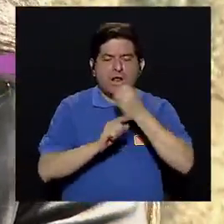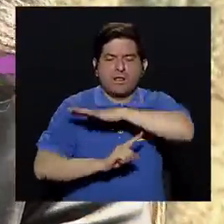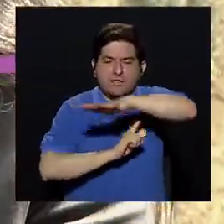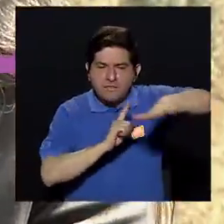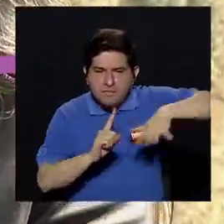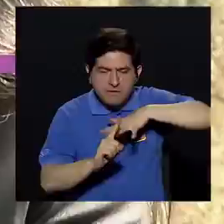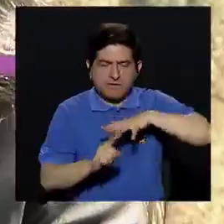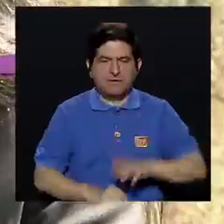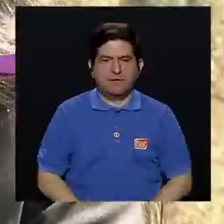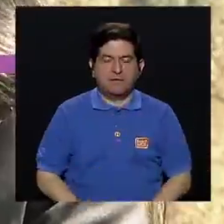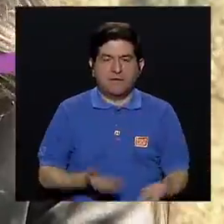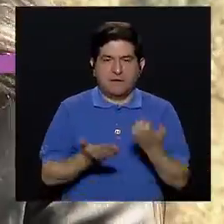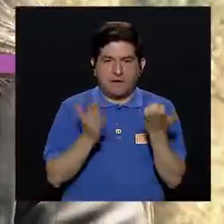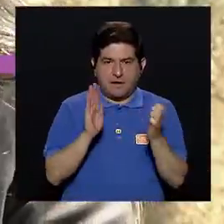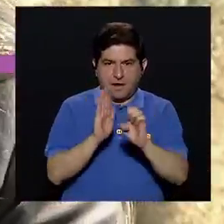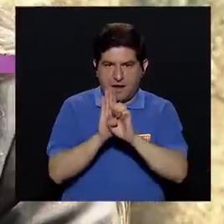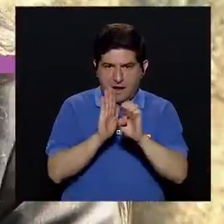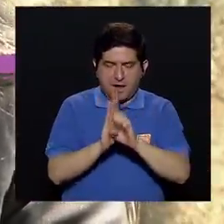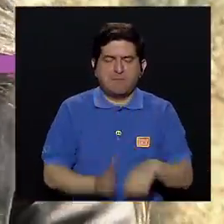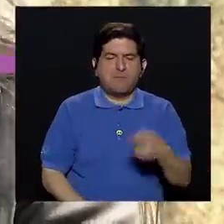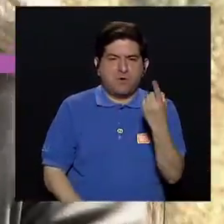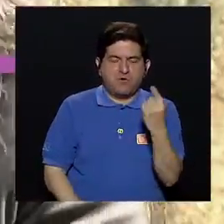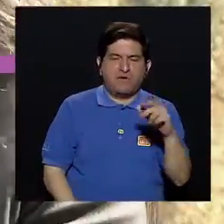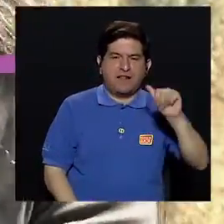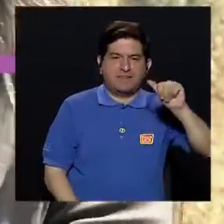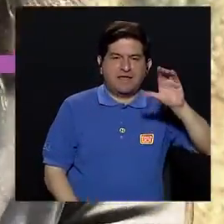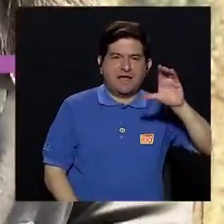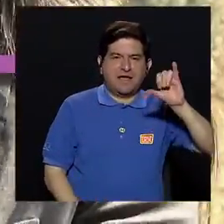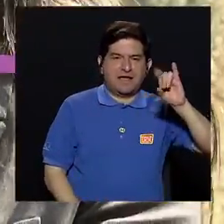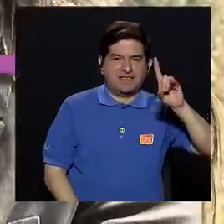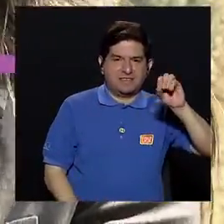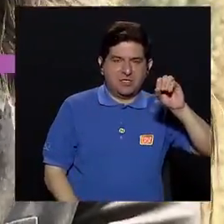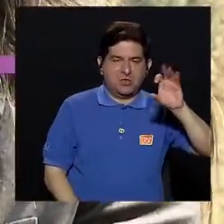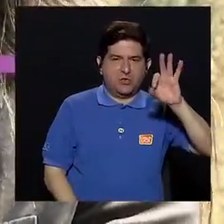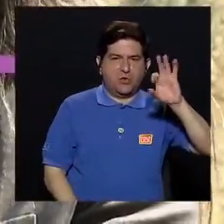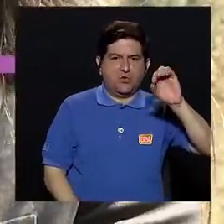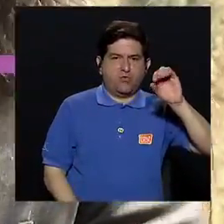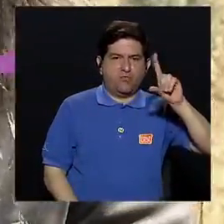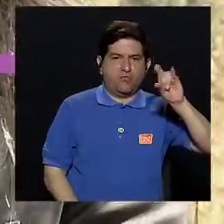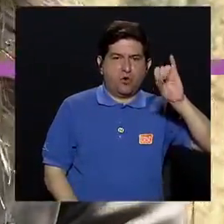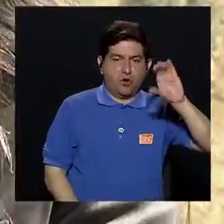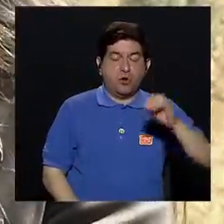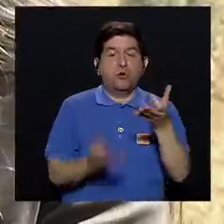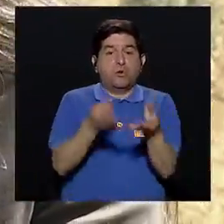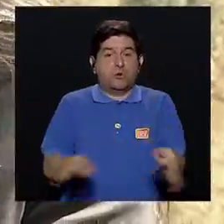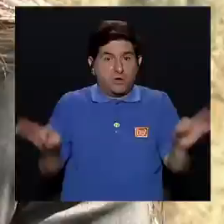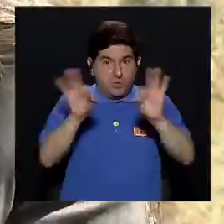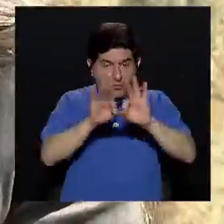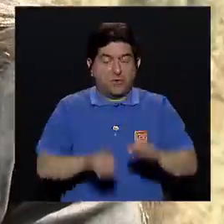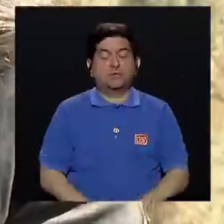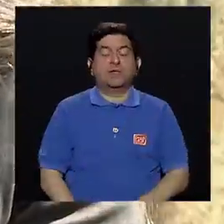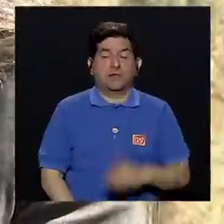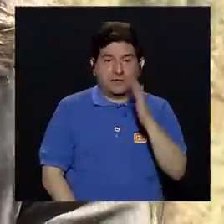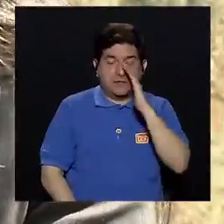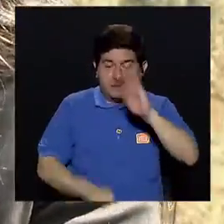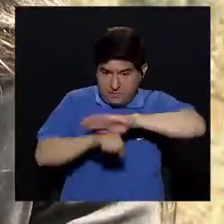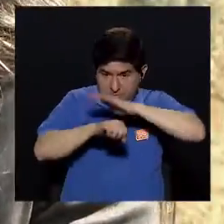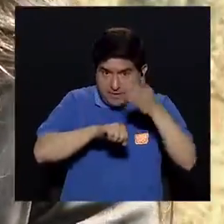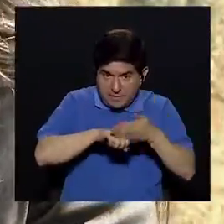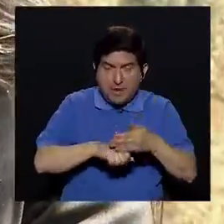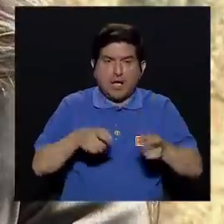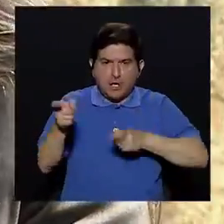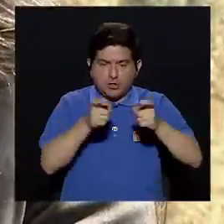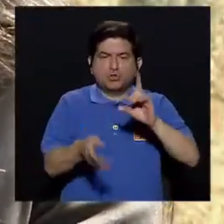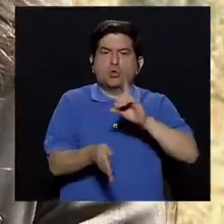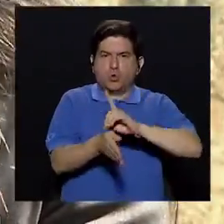ambientales como puede ser deficiencia de ácido fólico, por eso se le dice que es importante que todas las madres en estado de gestación estén